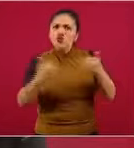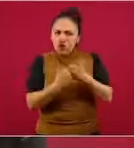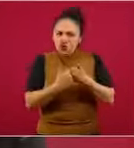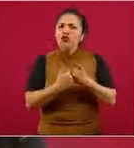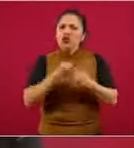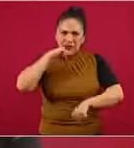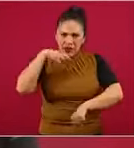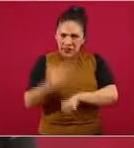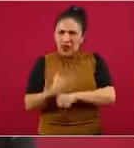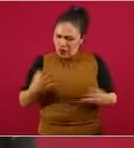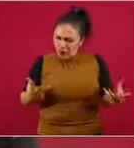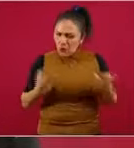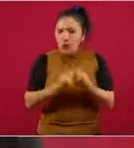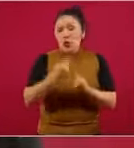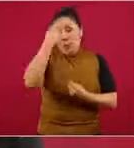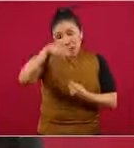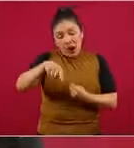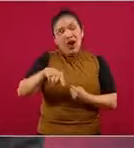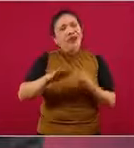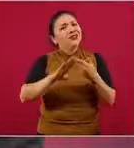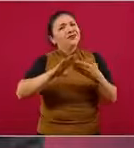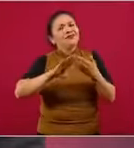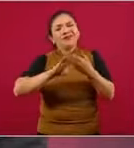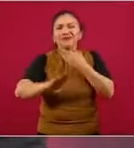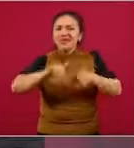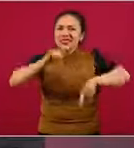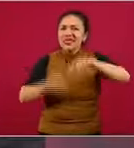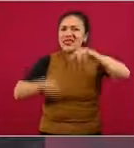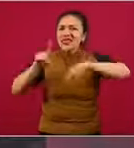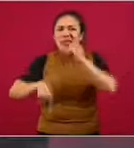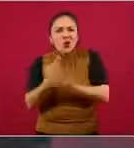Salud en concreto para eliminar estas cuotas.